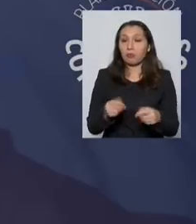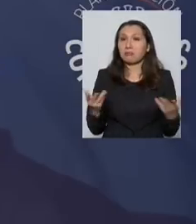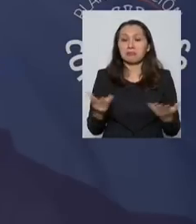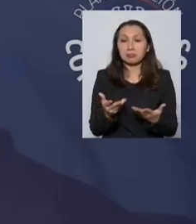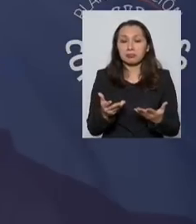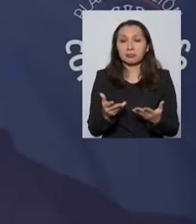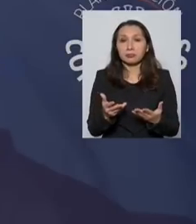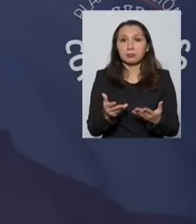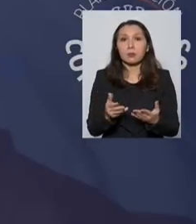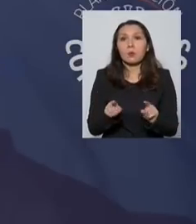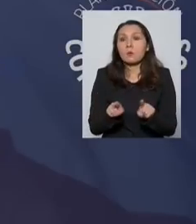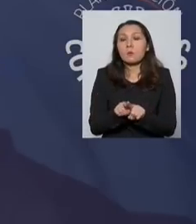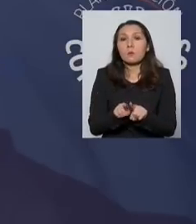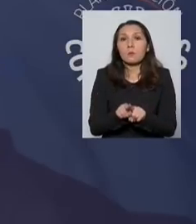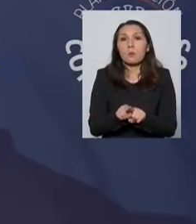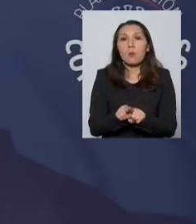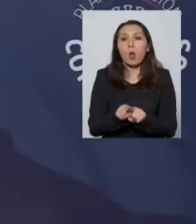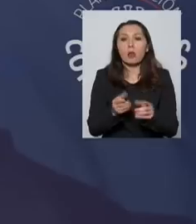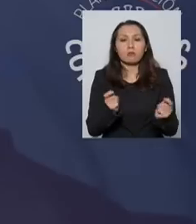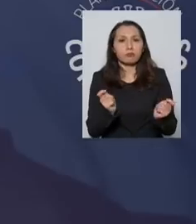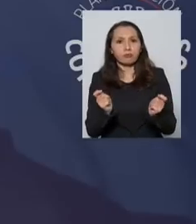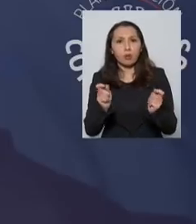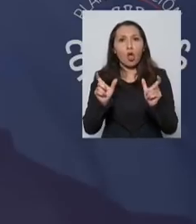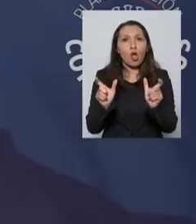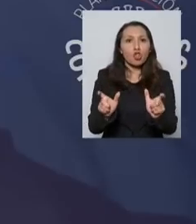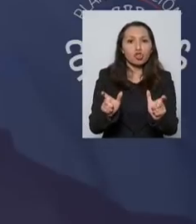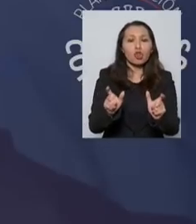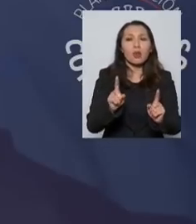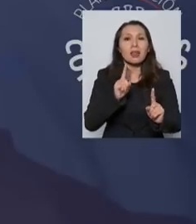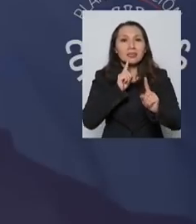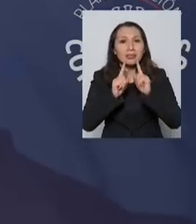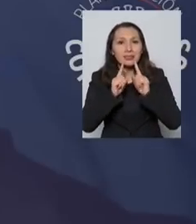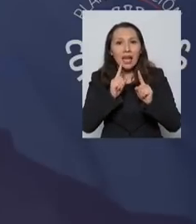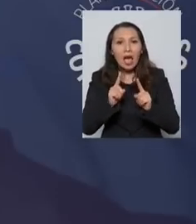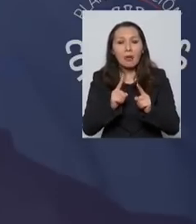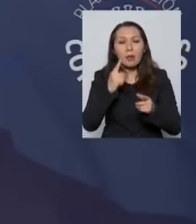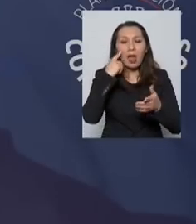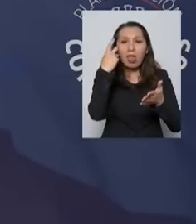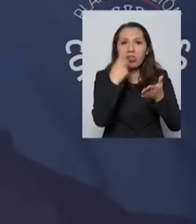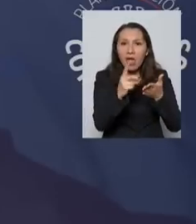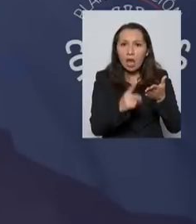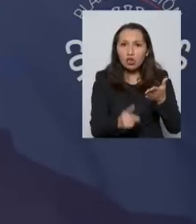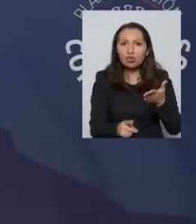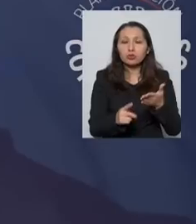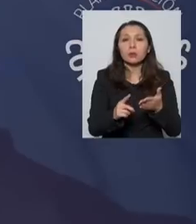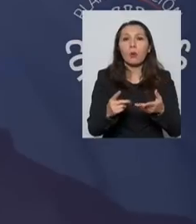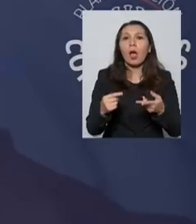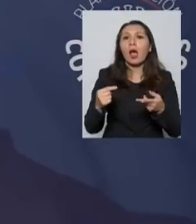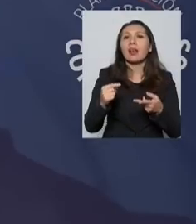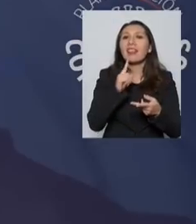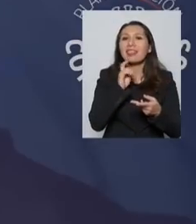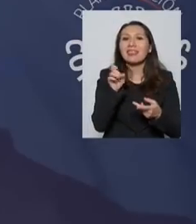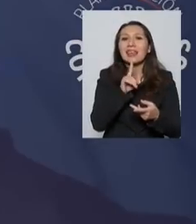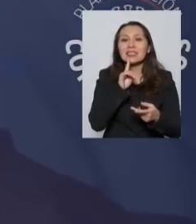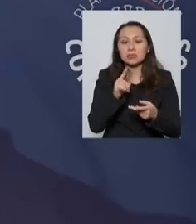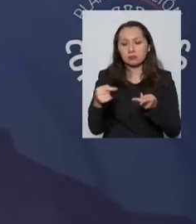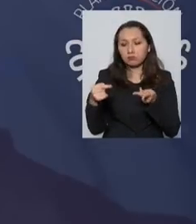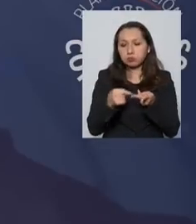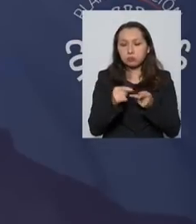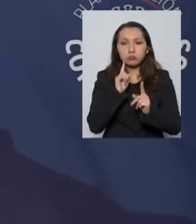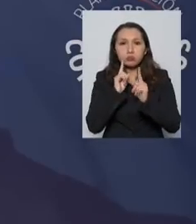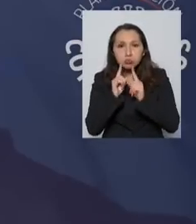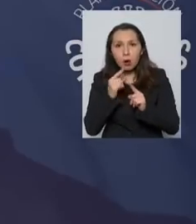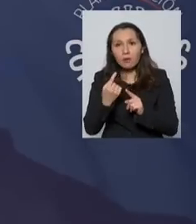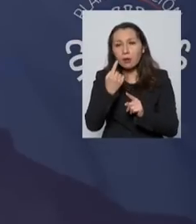cómo manejar los exámenes de diagnóstico, test diagnóstico y test inmunológico